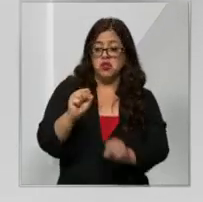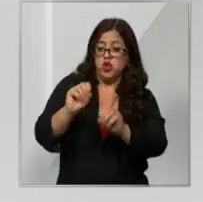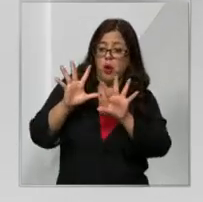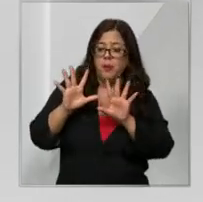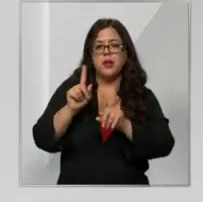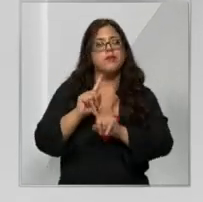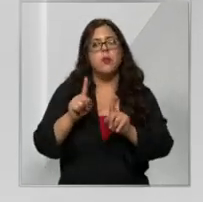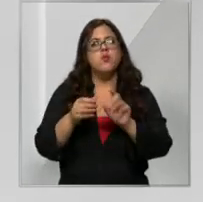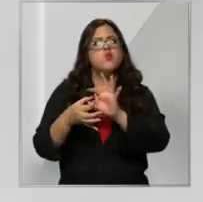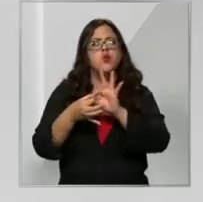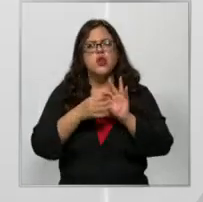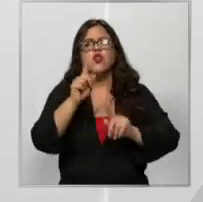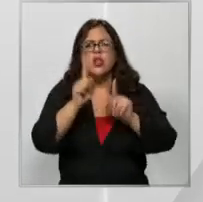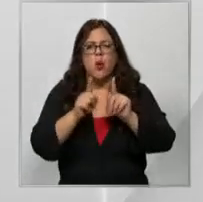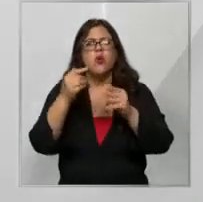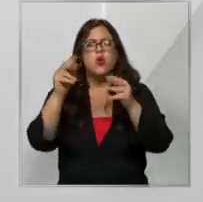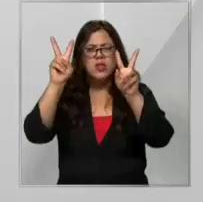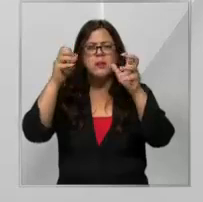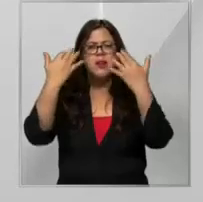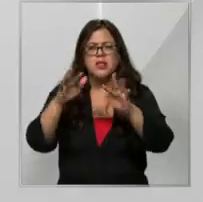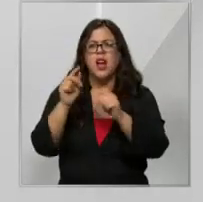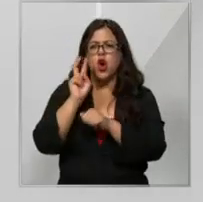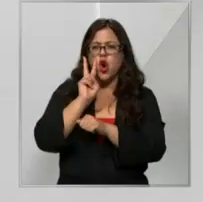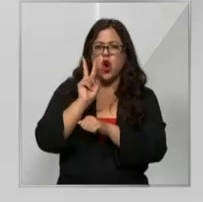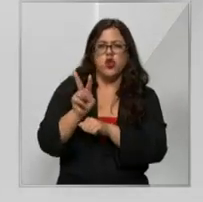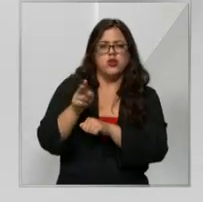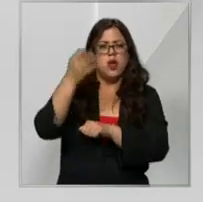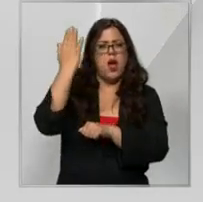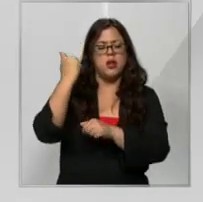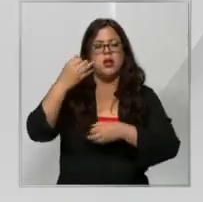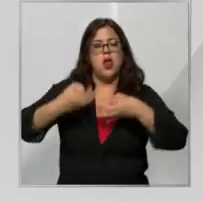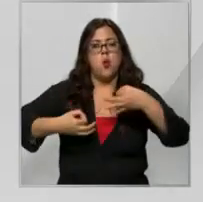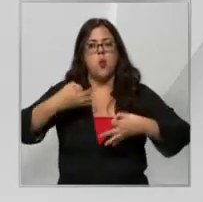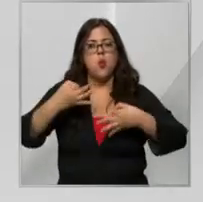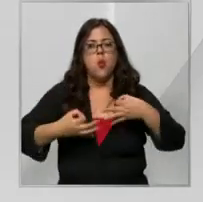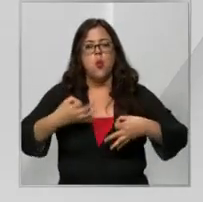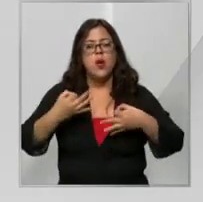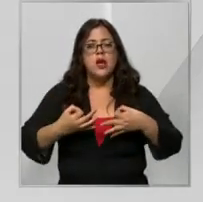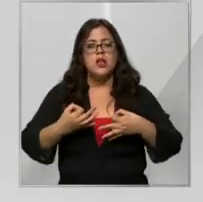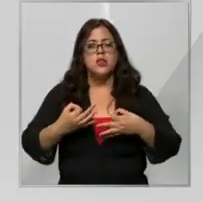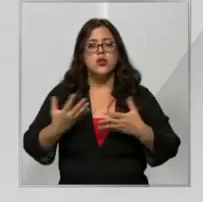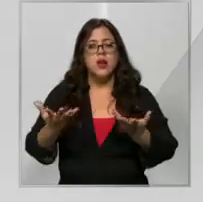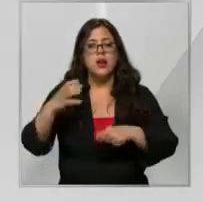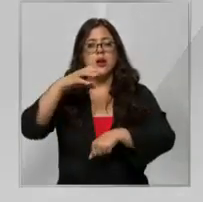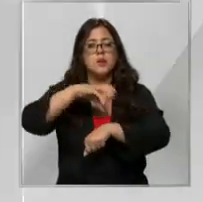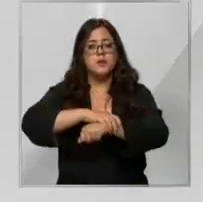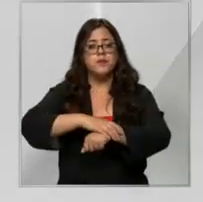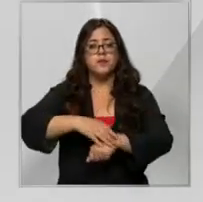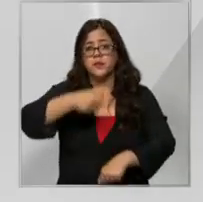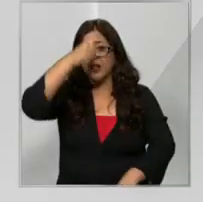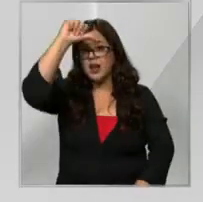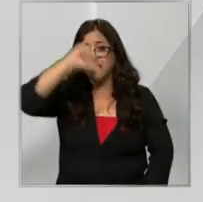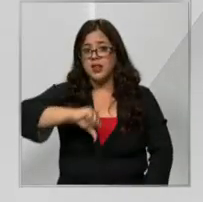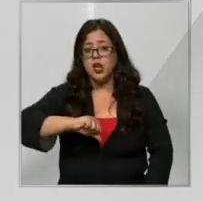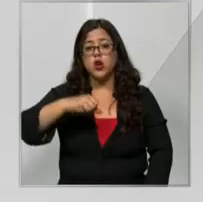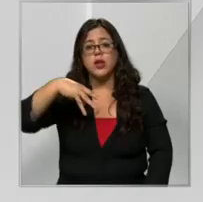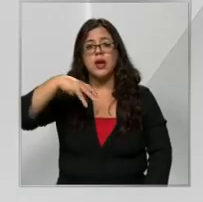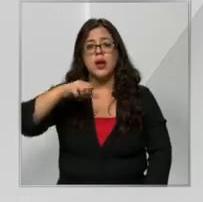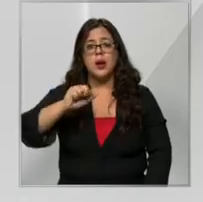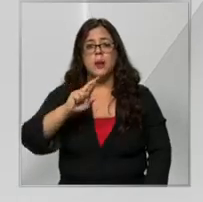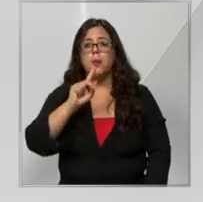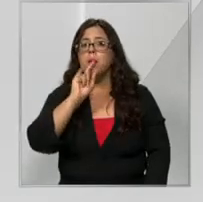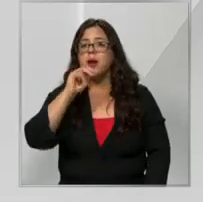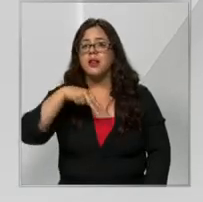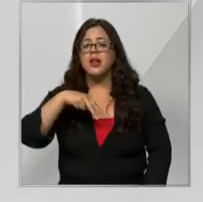por algunos antecedentes que ya se habían conocido durante el juicio, que finalmente terminó con la condena de Martín a 17 años